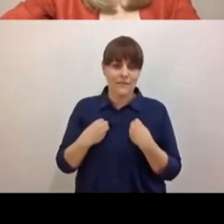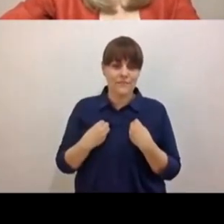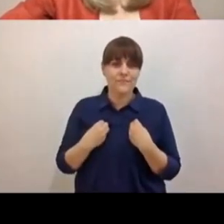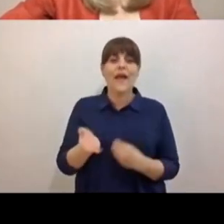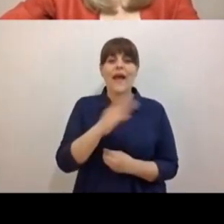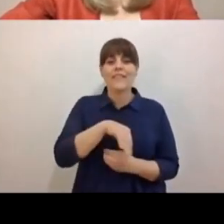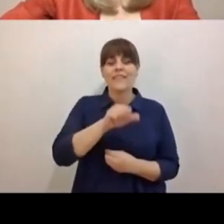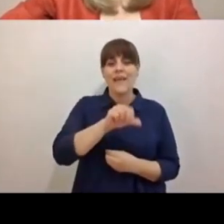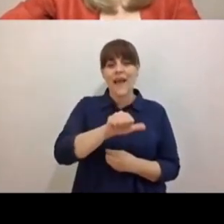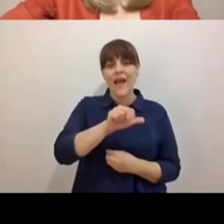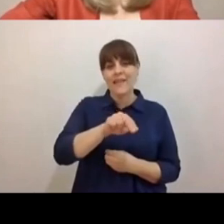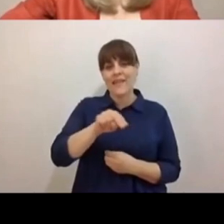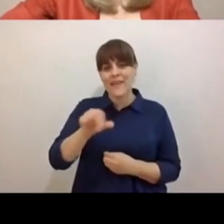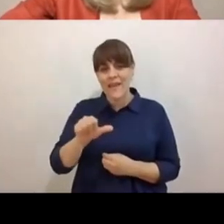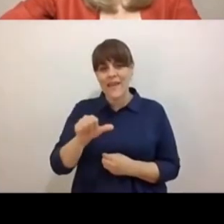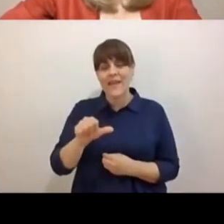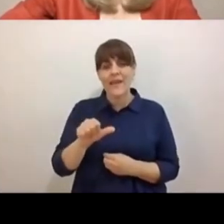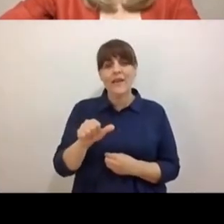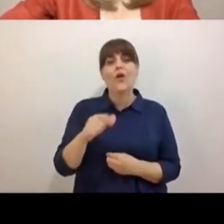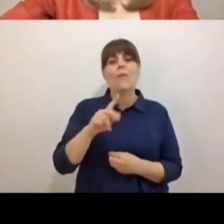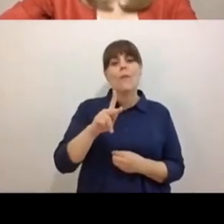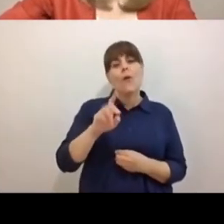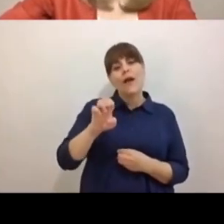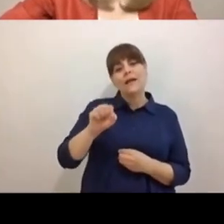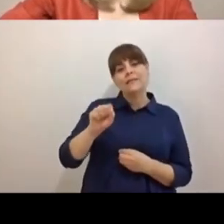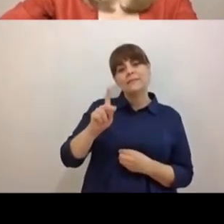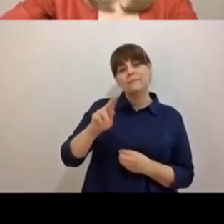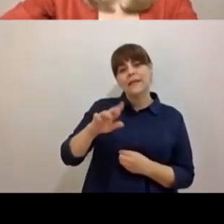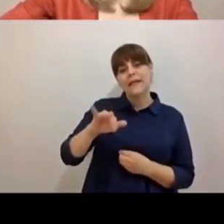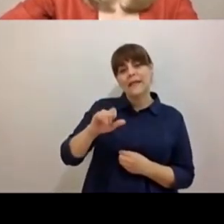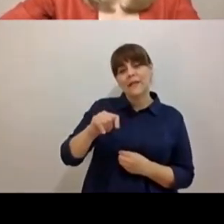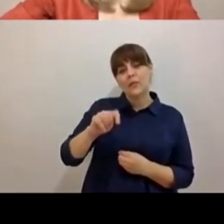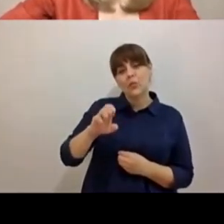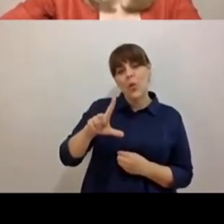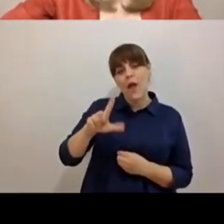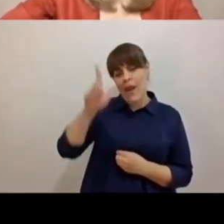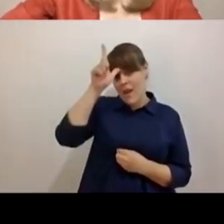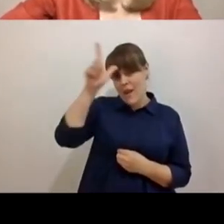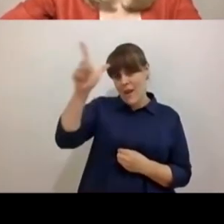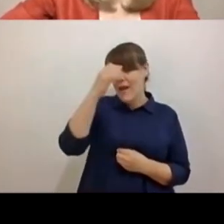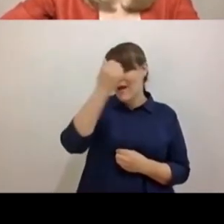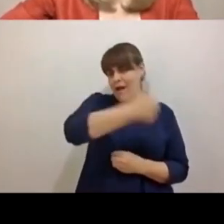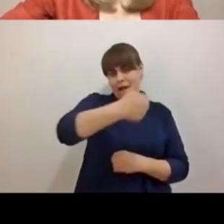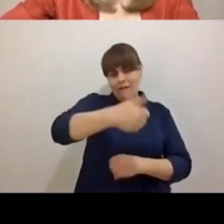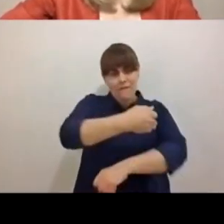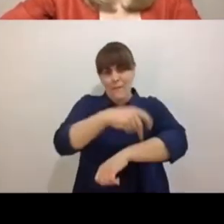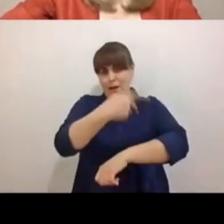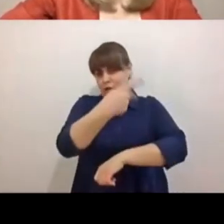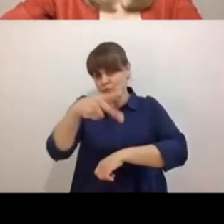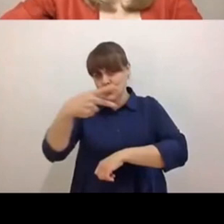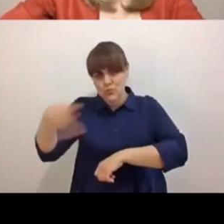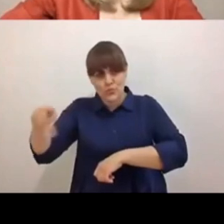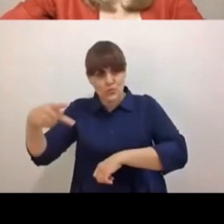decía de los procesos espirituales, según las creencias de cada familia, son muy importantes.